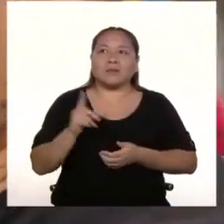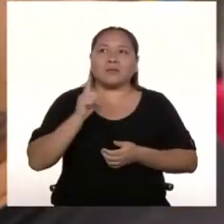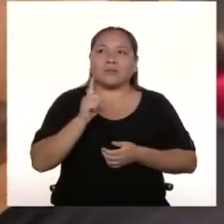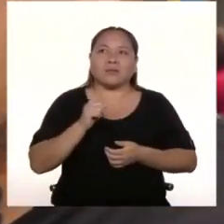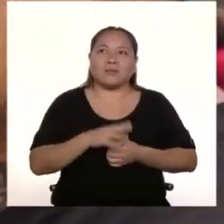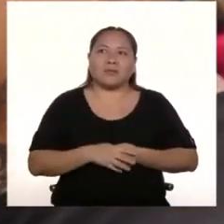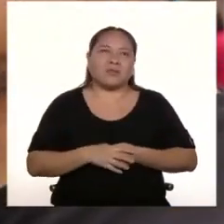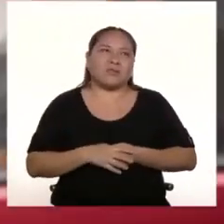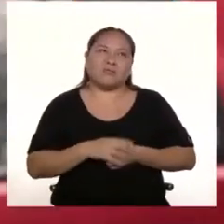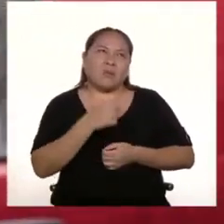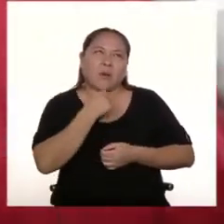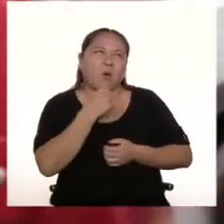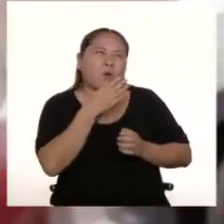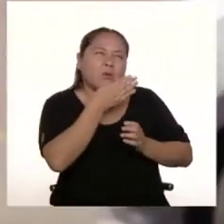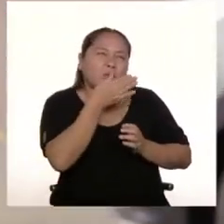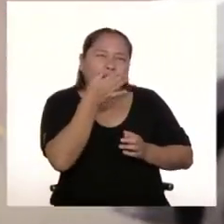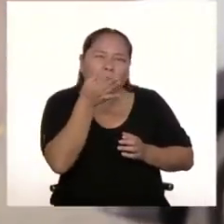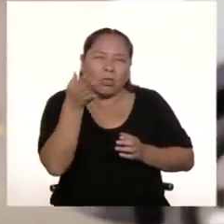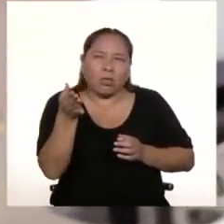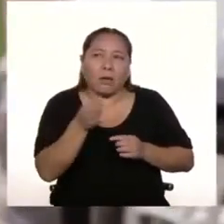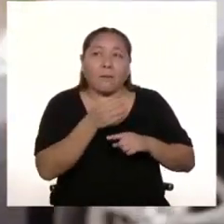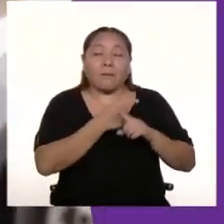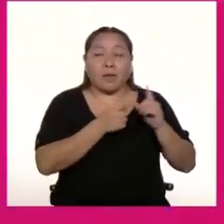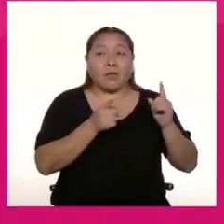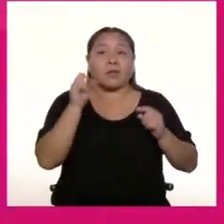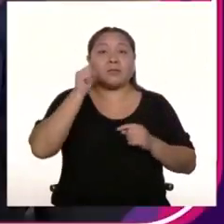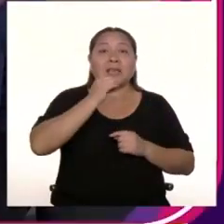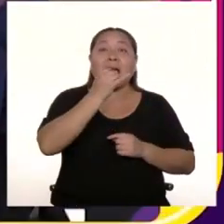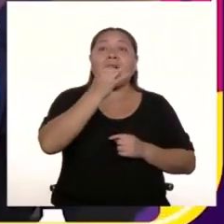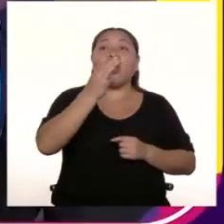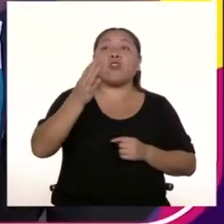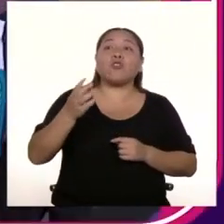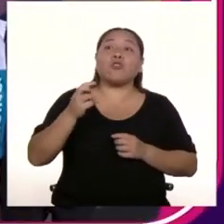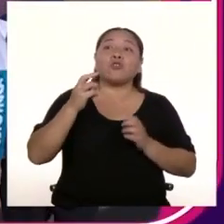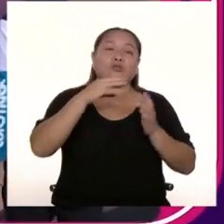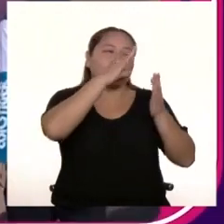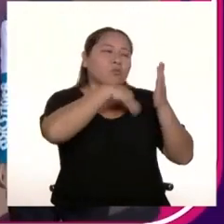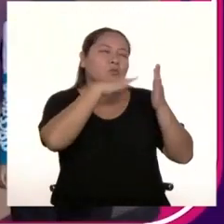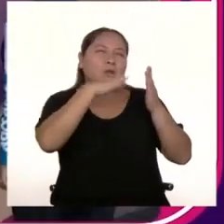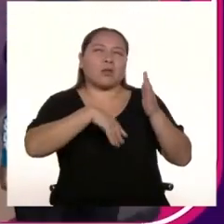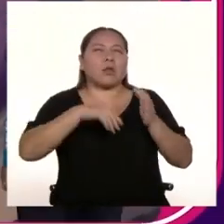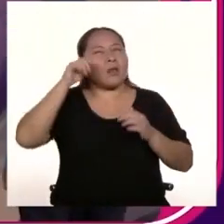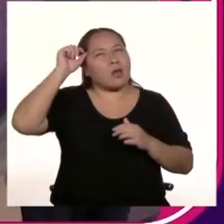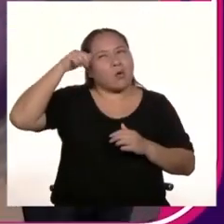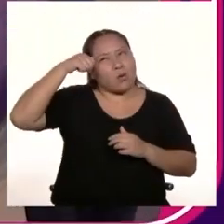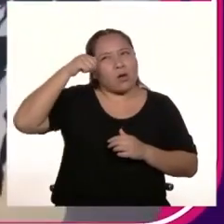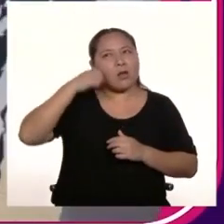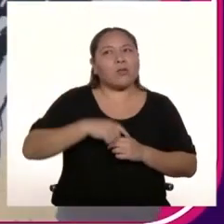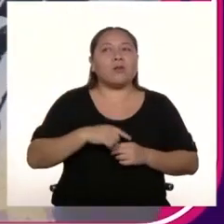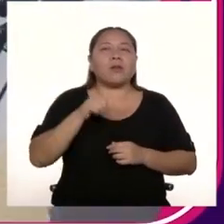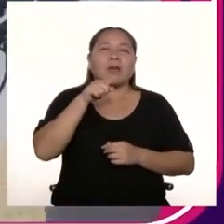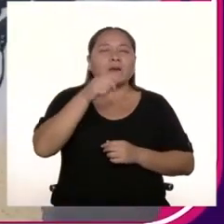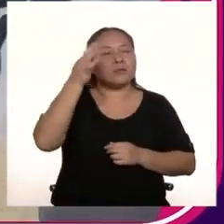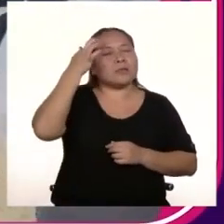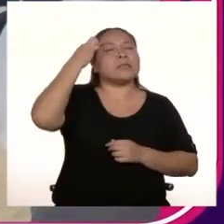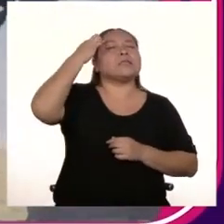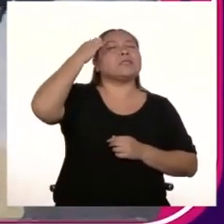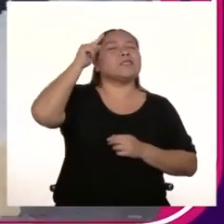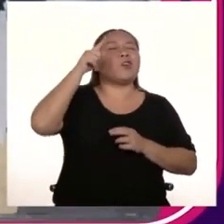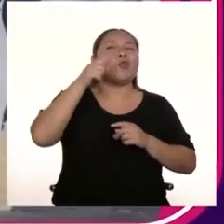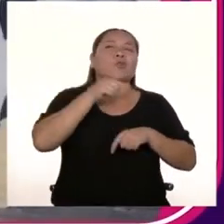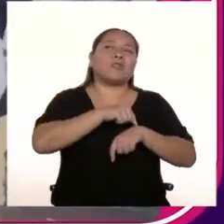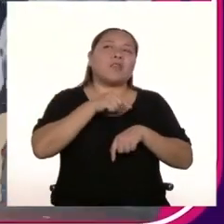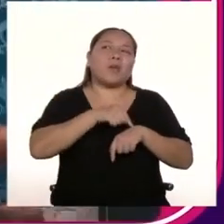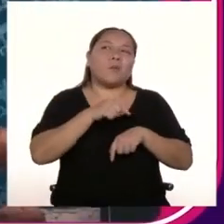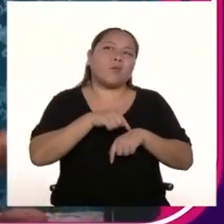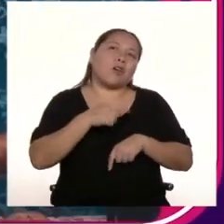aprensivo de algunas cosas, pero sí tengo murales que me acuerdo, que siempre me hacen acordar como un momento en